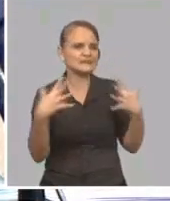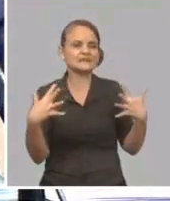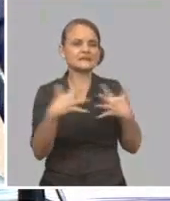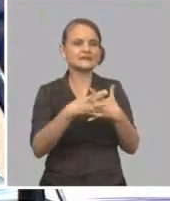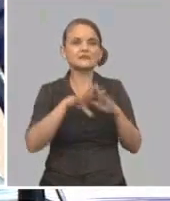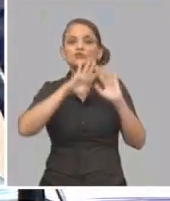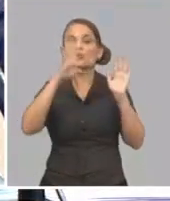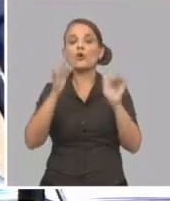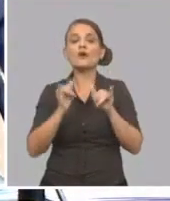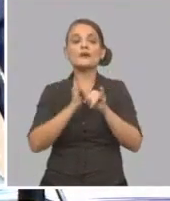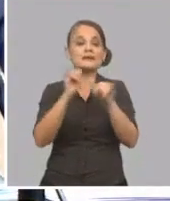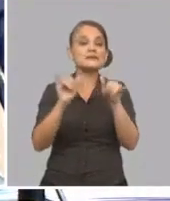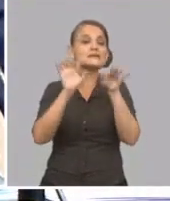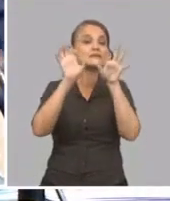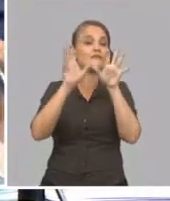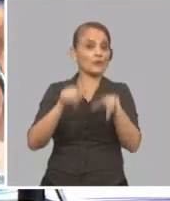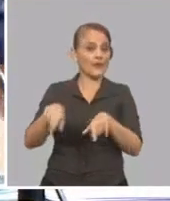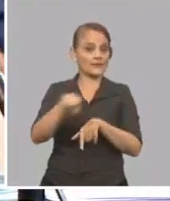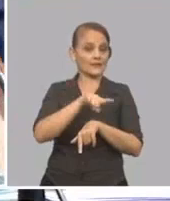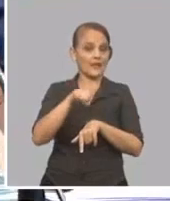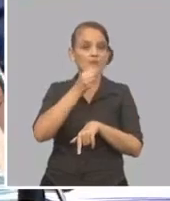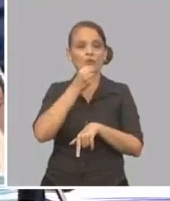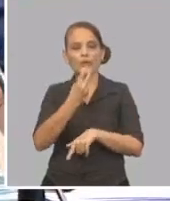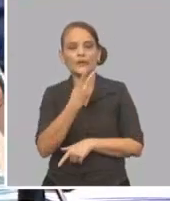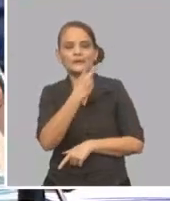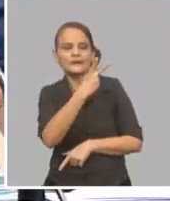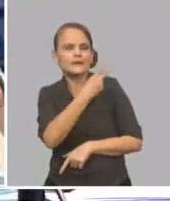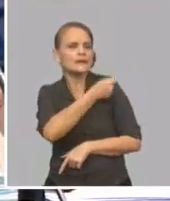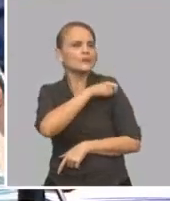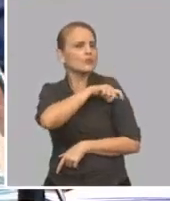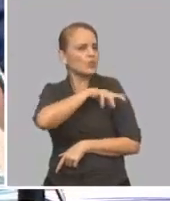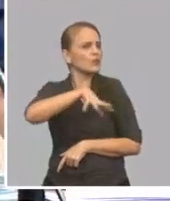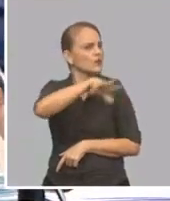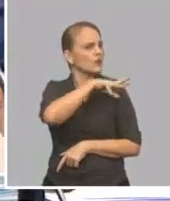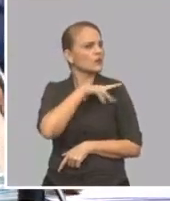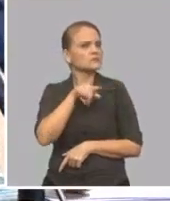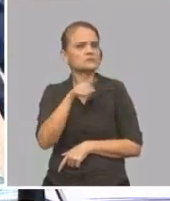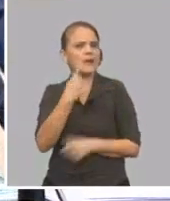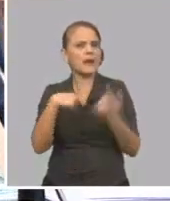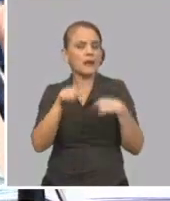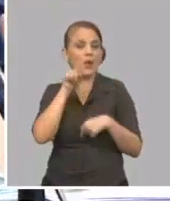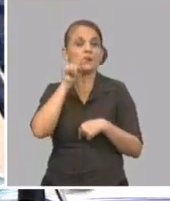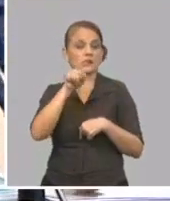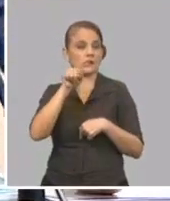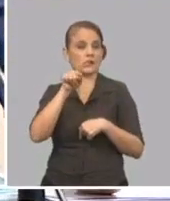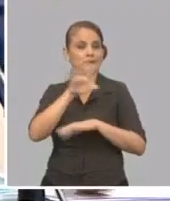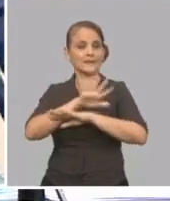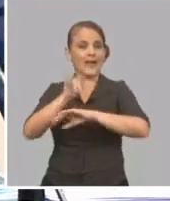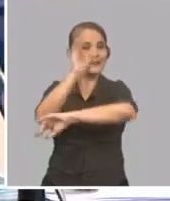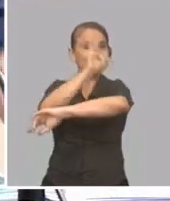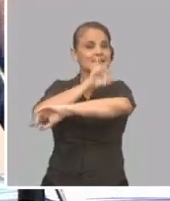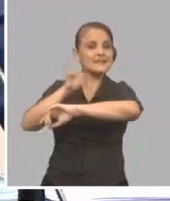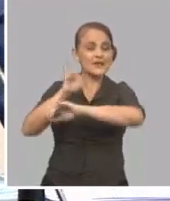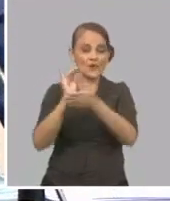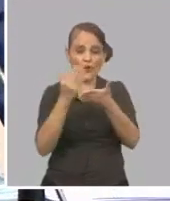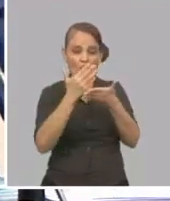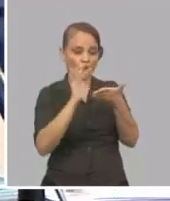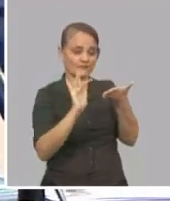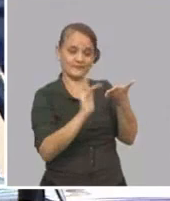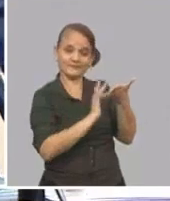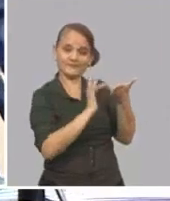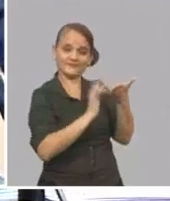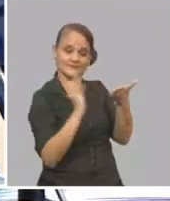encaminados a una mejor atención al público. Hemos diseñado una aplicación para la gestión de